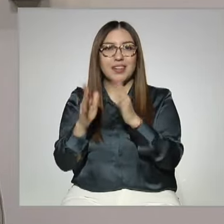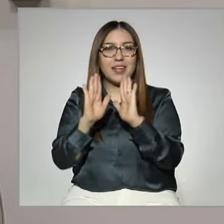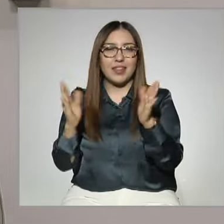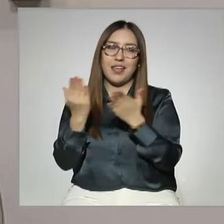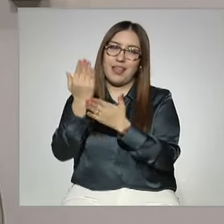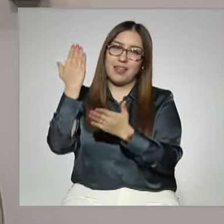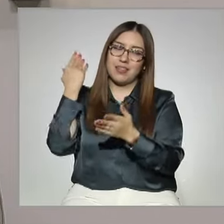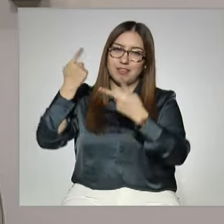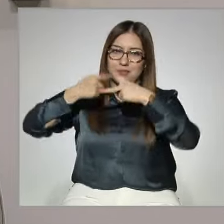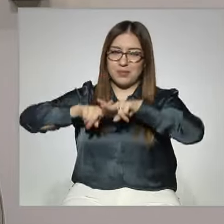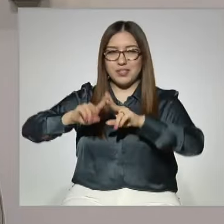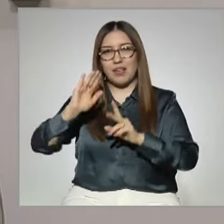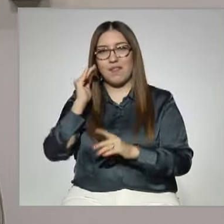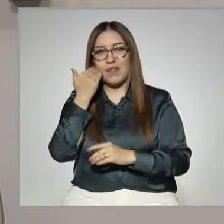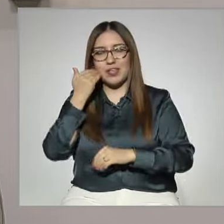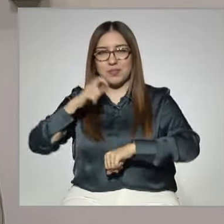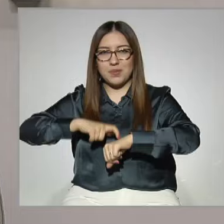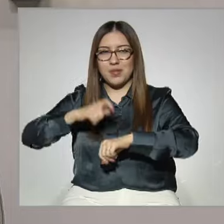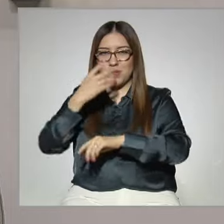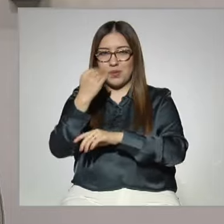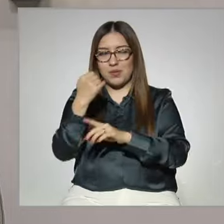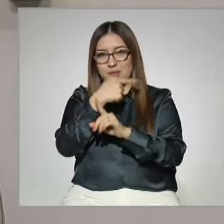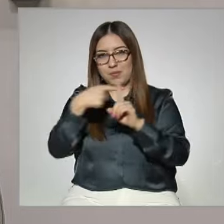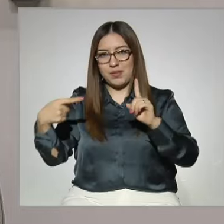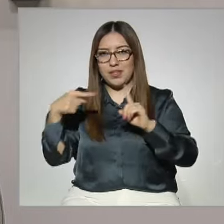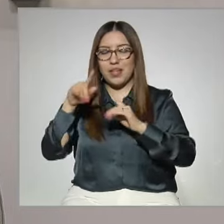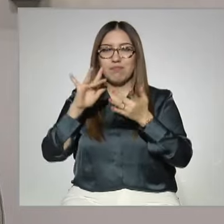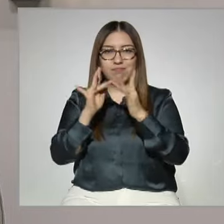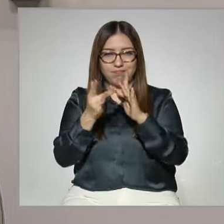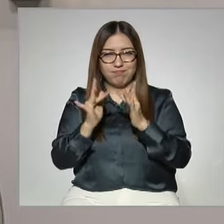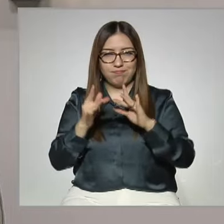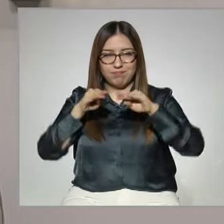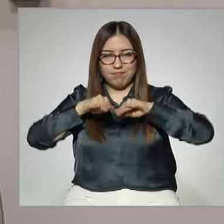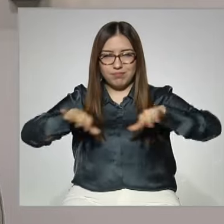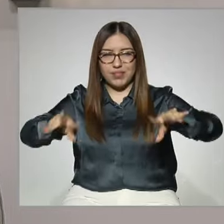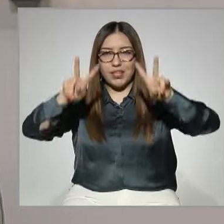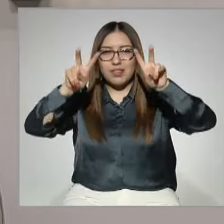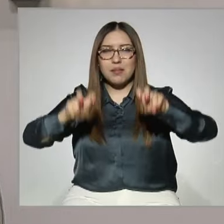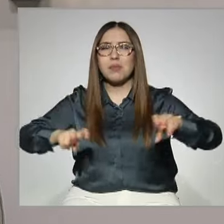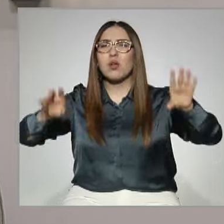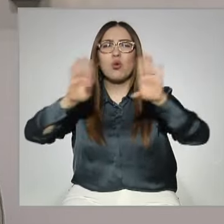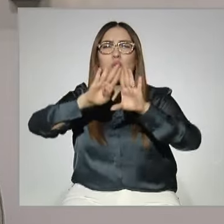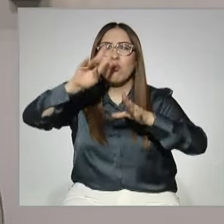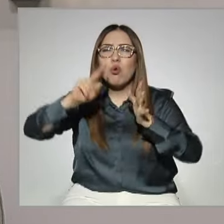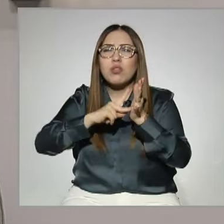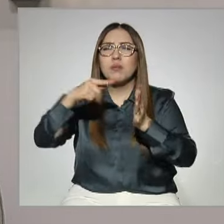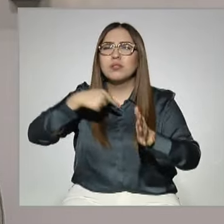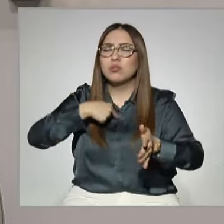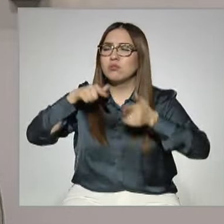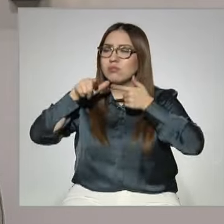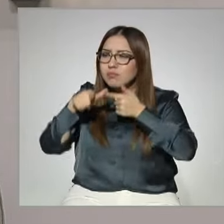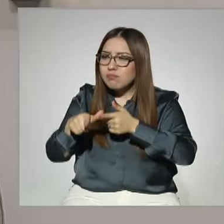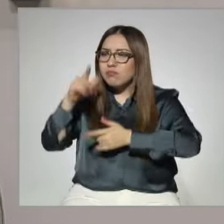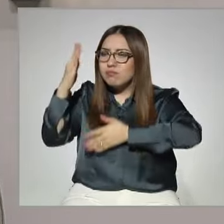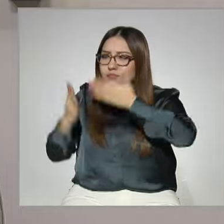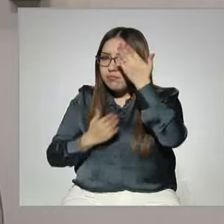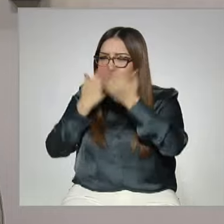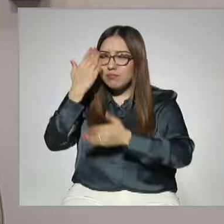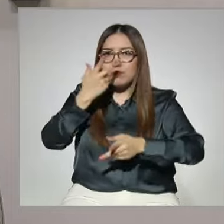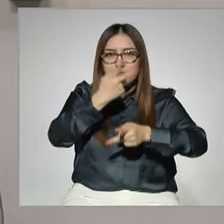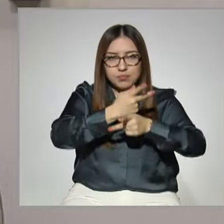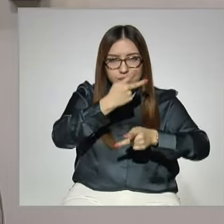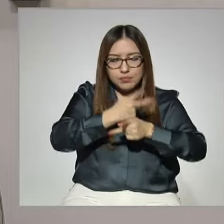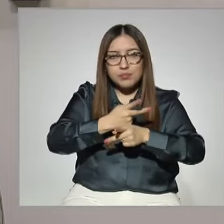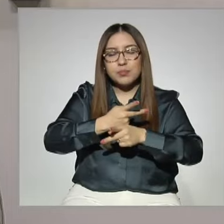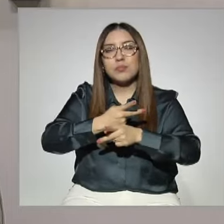habíamos iniciado a las nueve y media en redes sociales con el tema cómo retomar mis estudios de educación media y